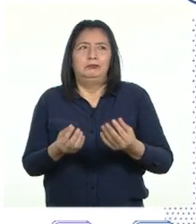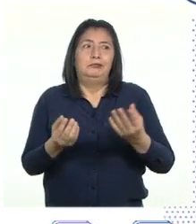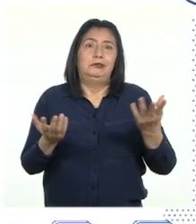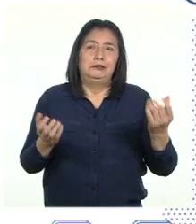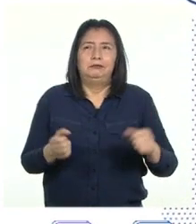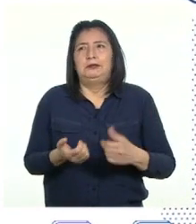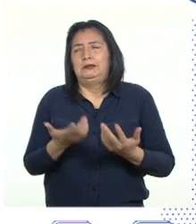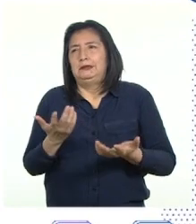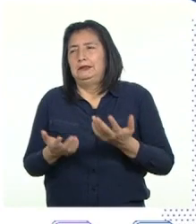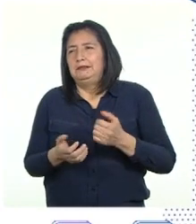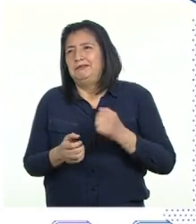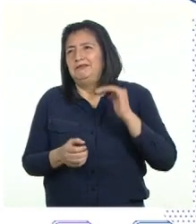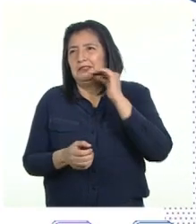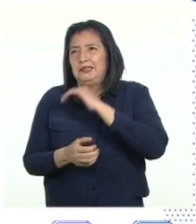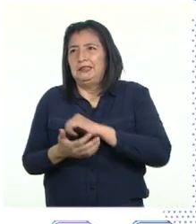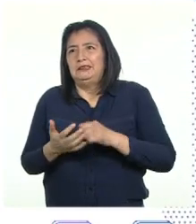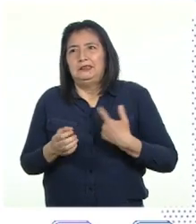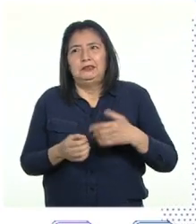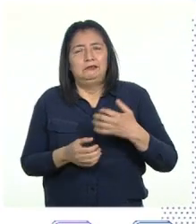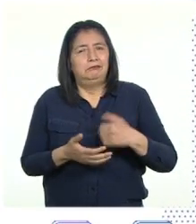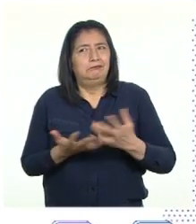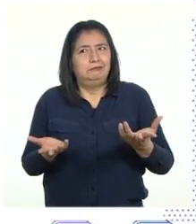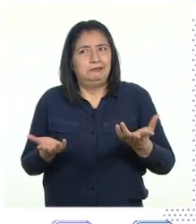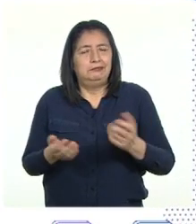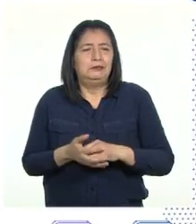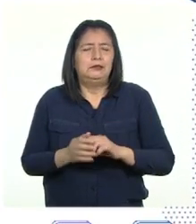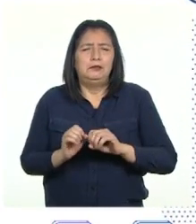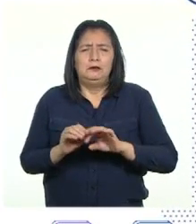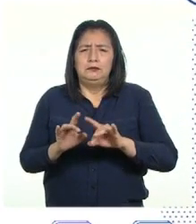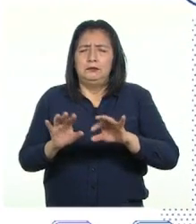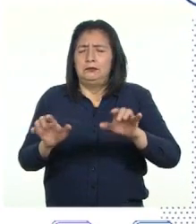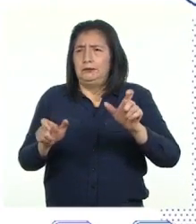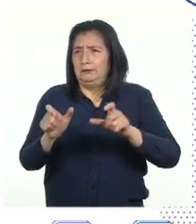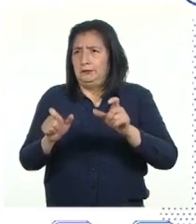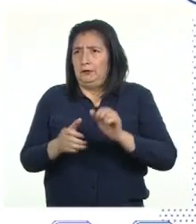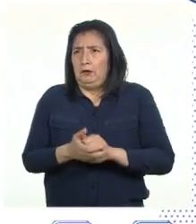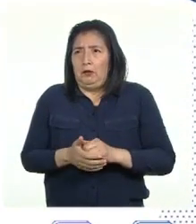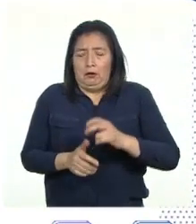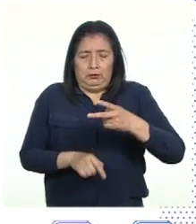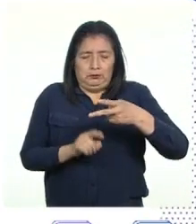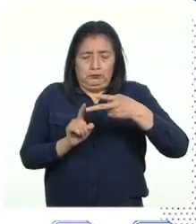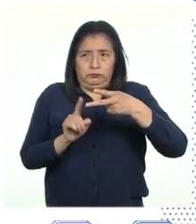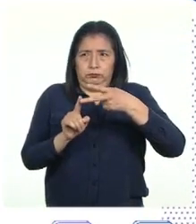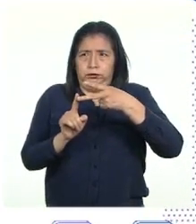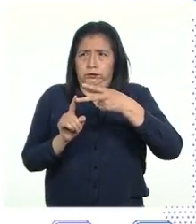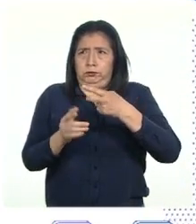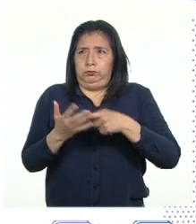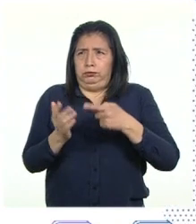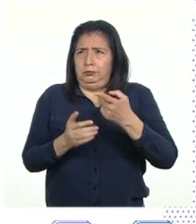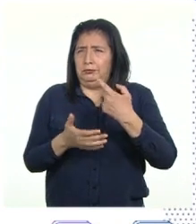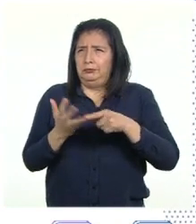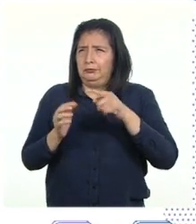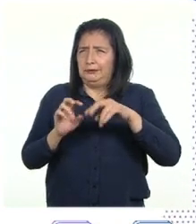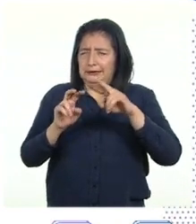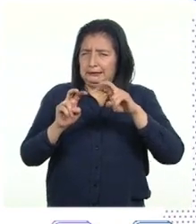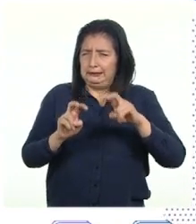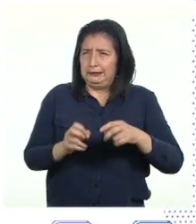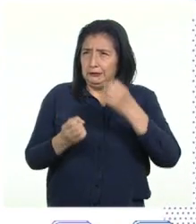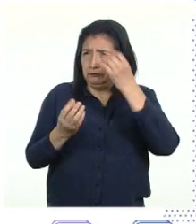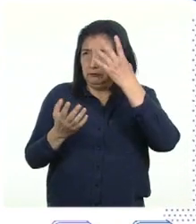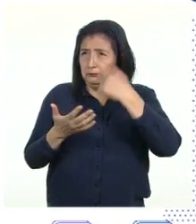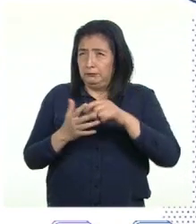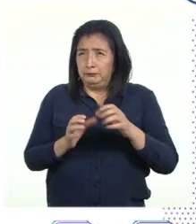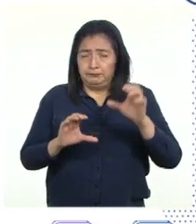veces puede ser falsa y se propaga rápidamente entre las personas Punto número dos Para evaluar información